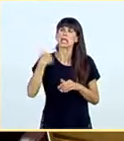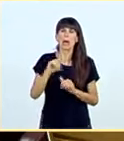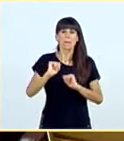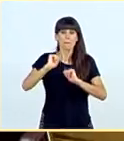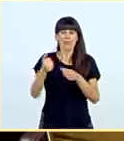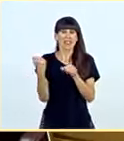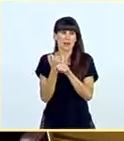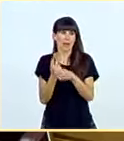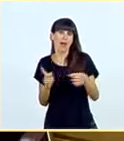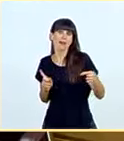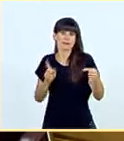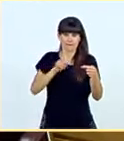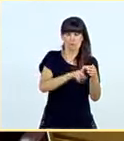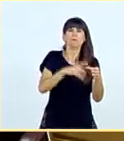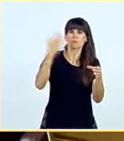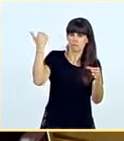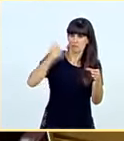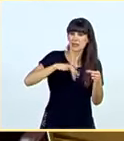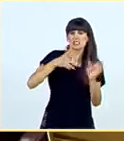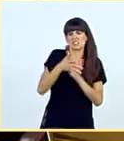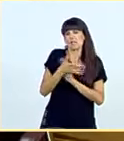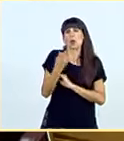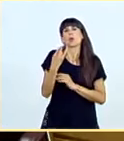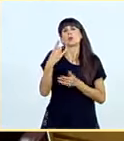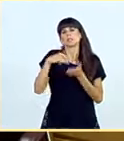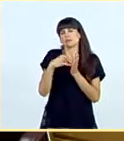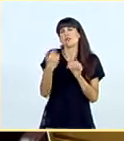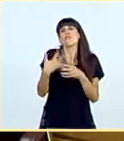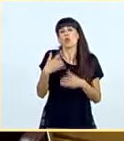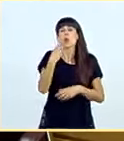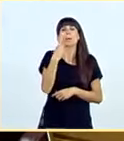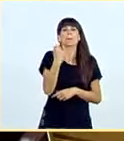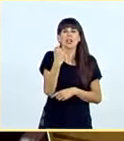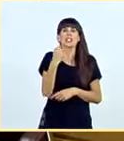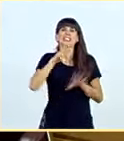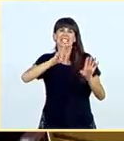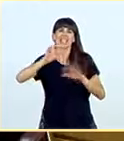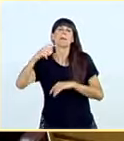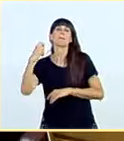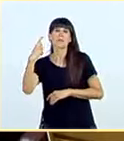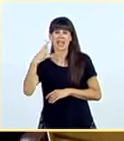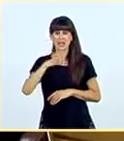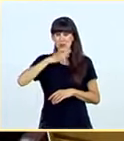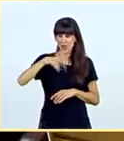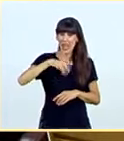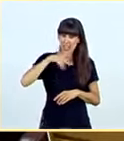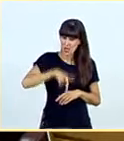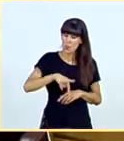incorporado ya su actividad laboral, que demuestra que el sistema funciona a 1.700.000. Y por esa razón, este mes de